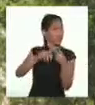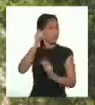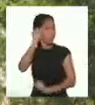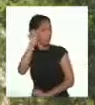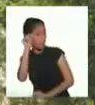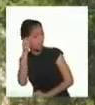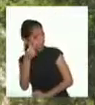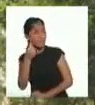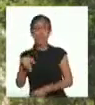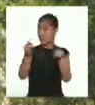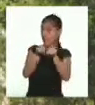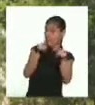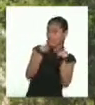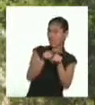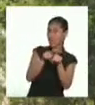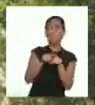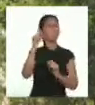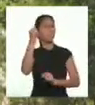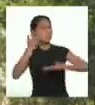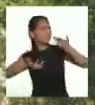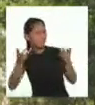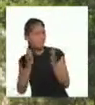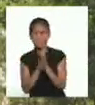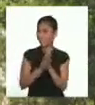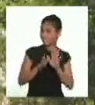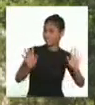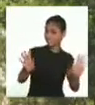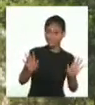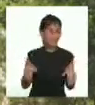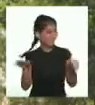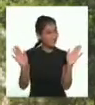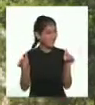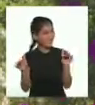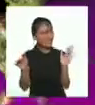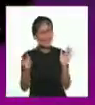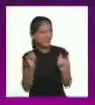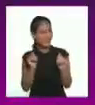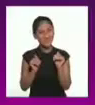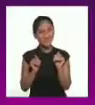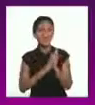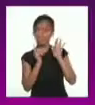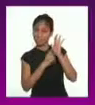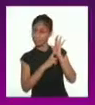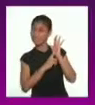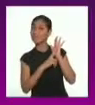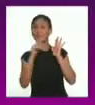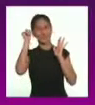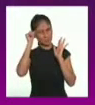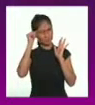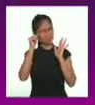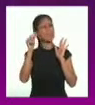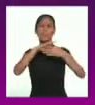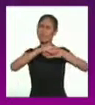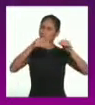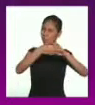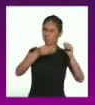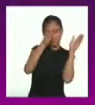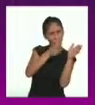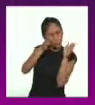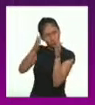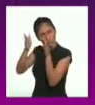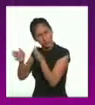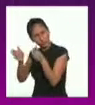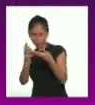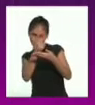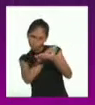y no te olvides de tener en cuenta lo siguiente. ¡Ja, ja, ja! Debes seguir la secuencia de los hechos